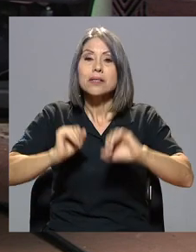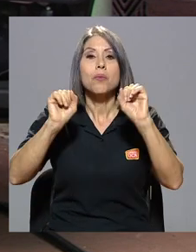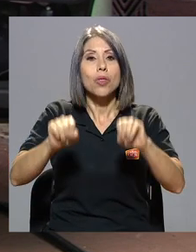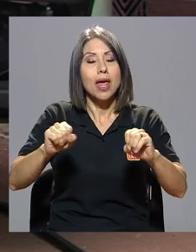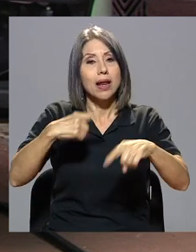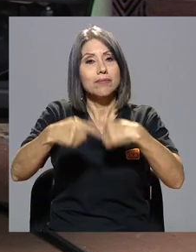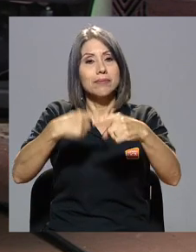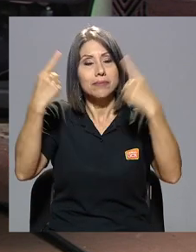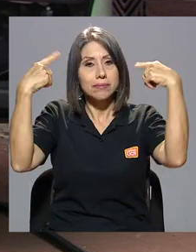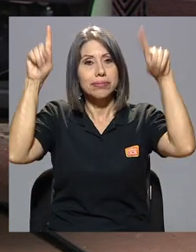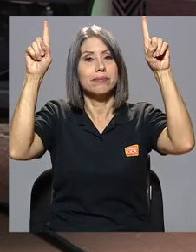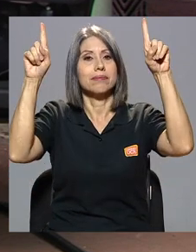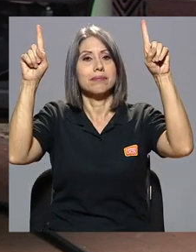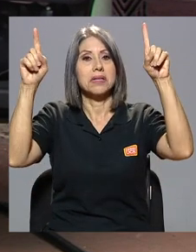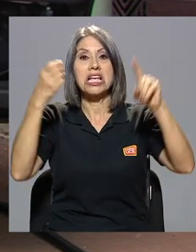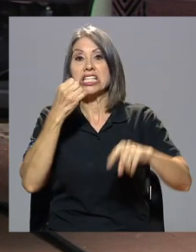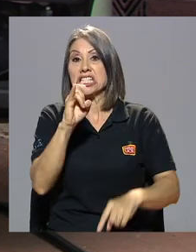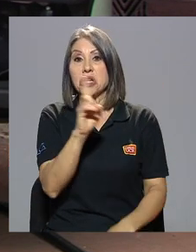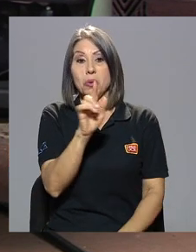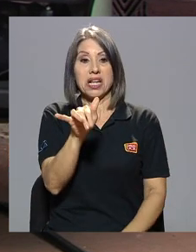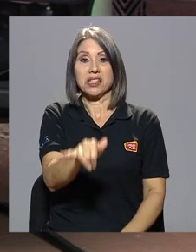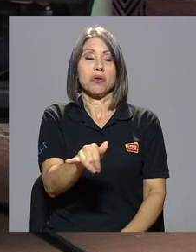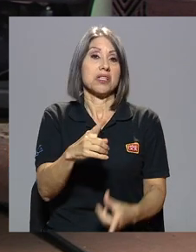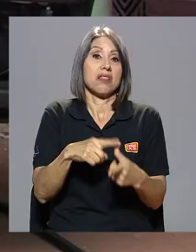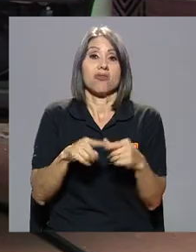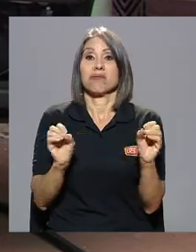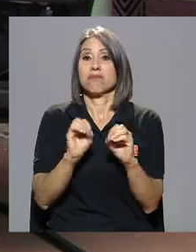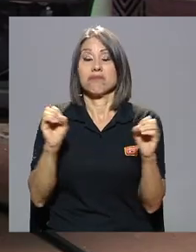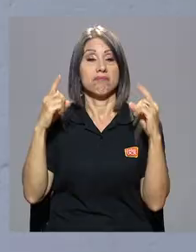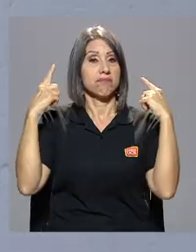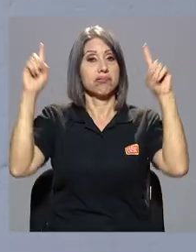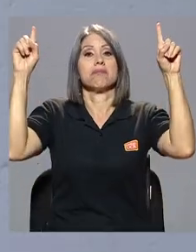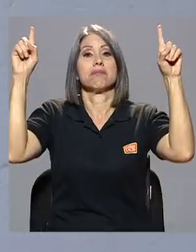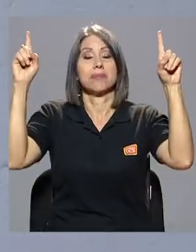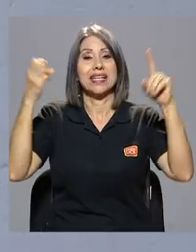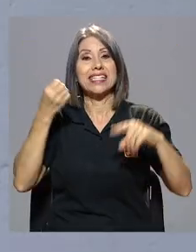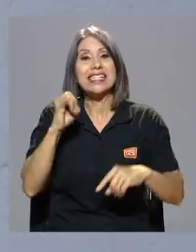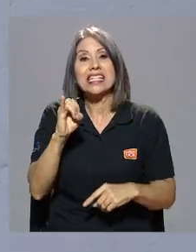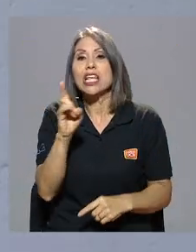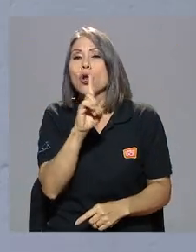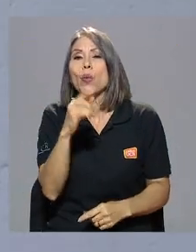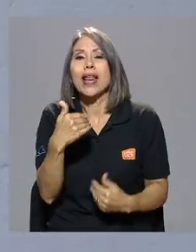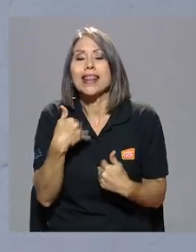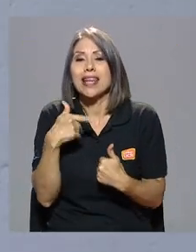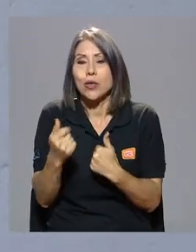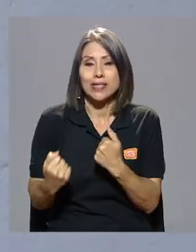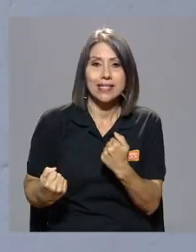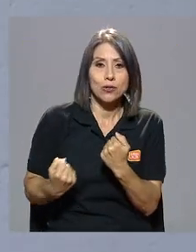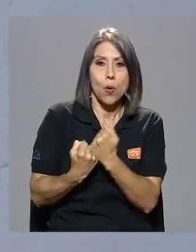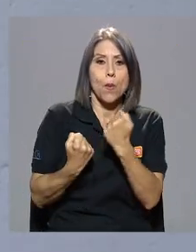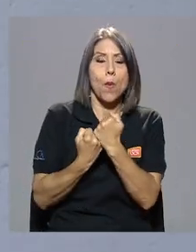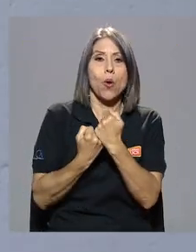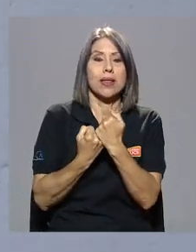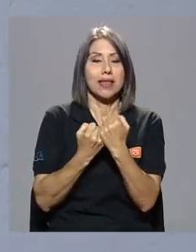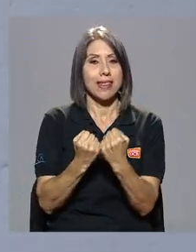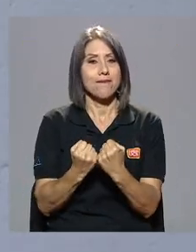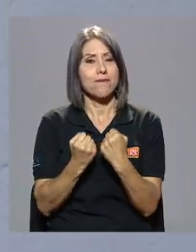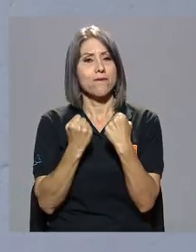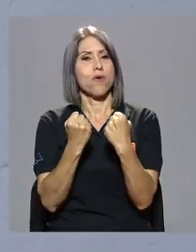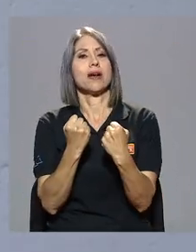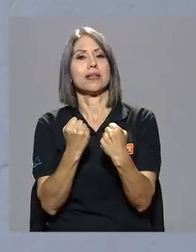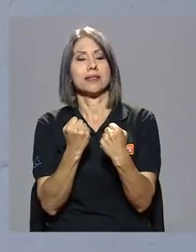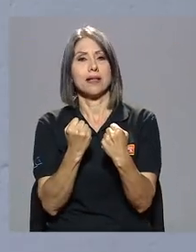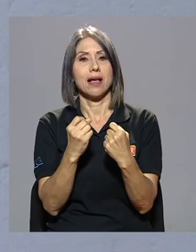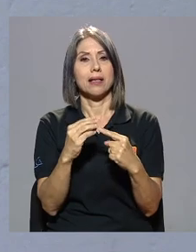éxito de lo contrario no hubiera tenido ningún éxito si no hubiera tenido ese soporte de